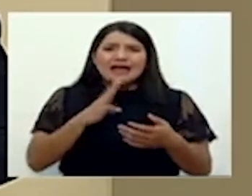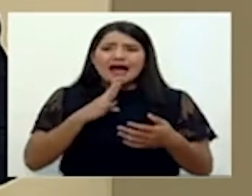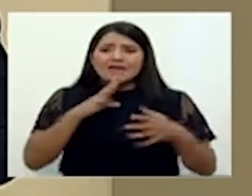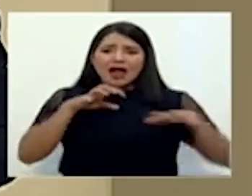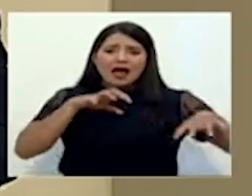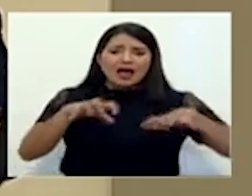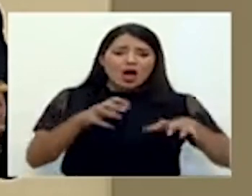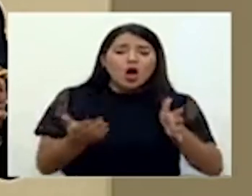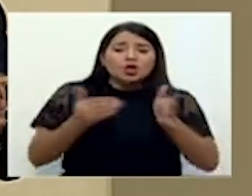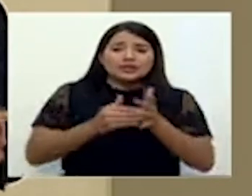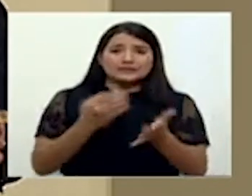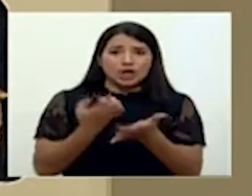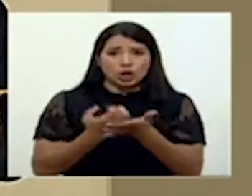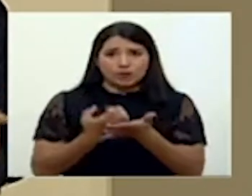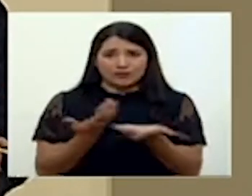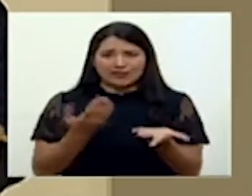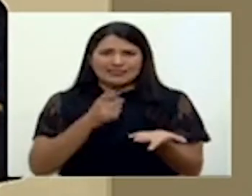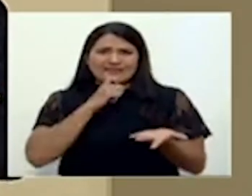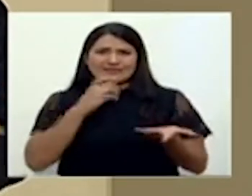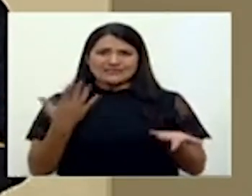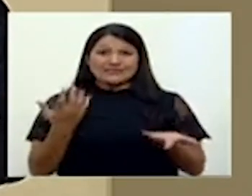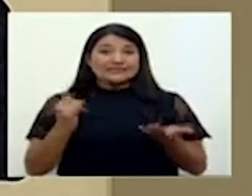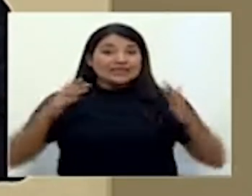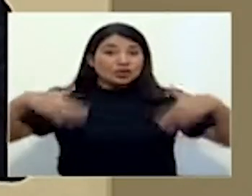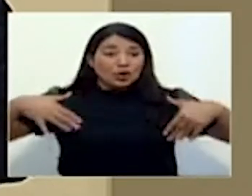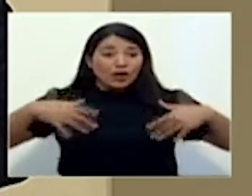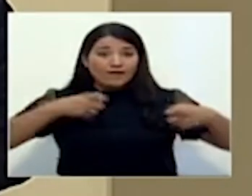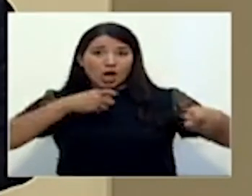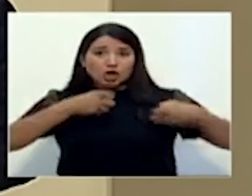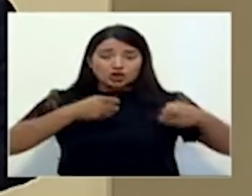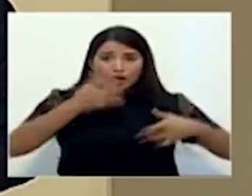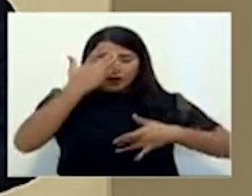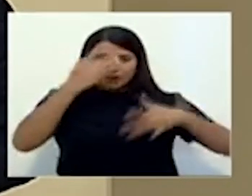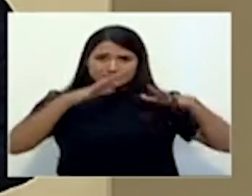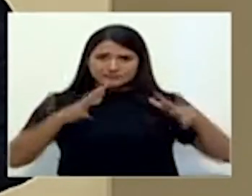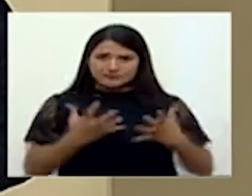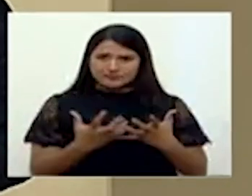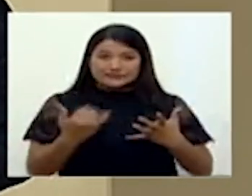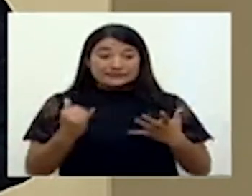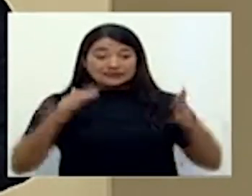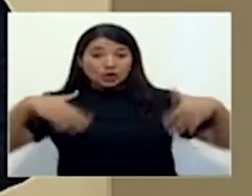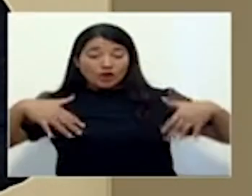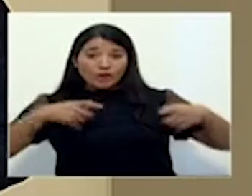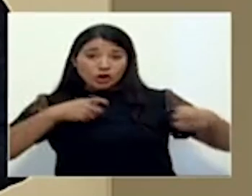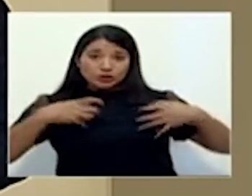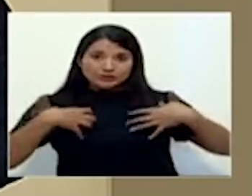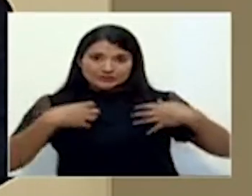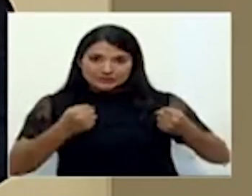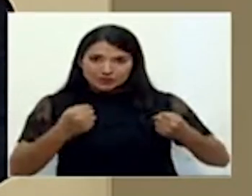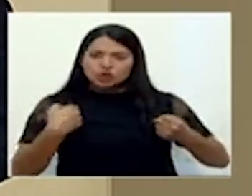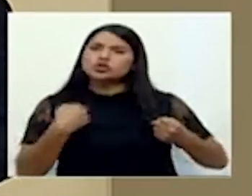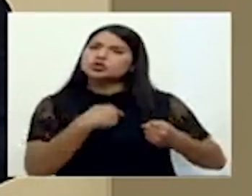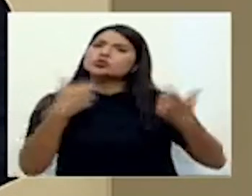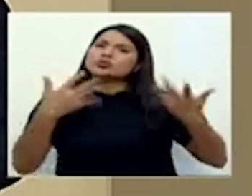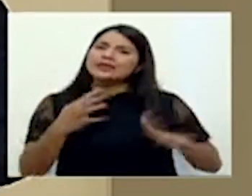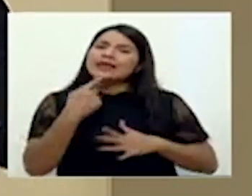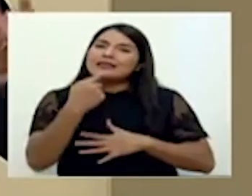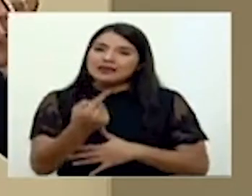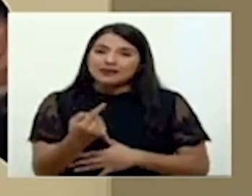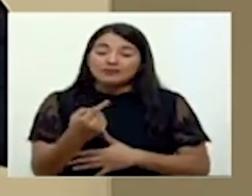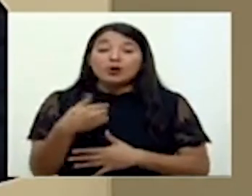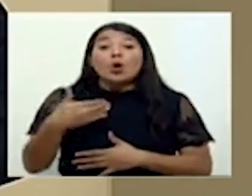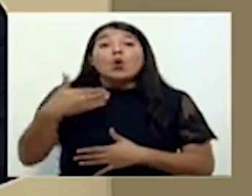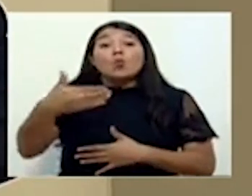reactivación económica si no está compensada la pandemia, si no está bajo control la parte sanitaria. Es lo que hemos dicho ya, momento que